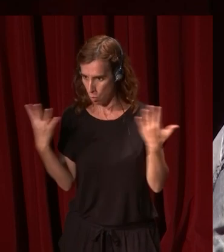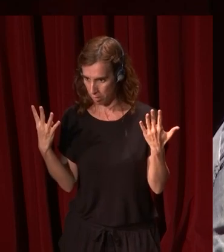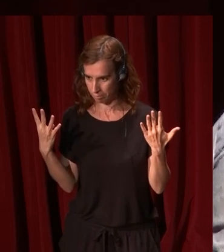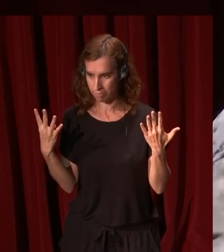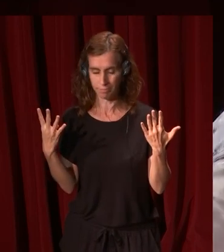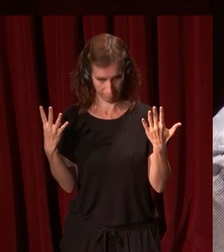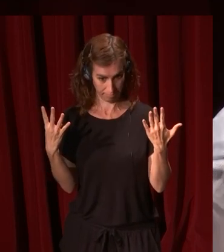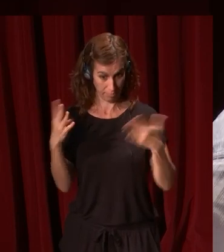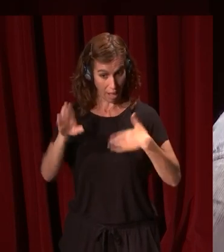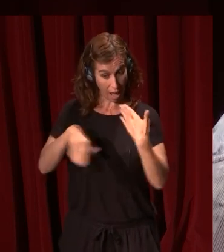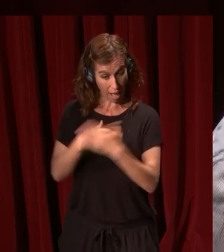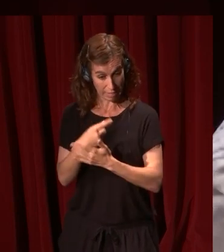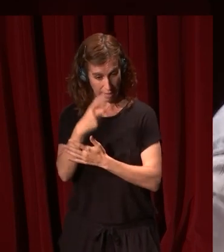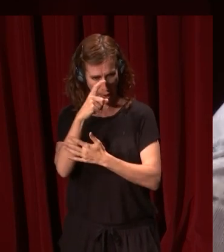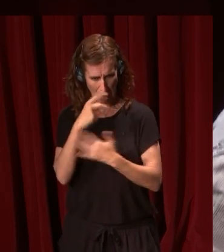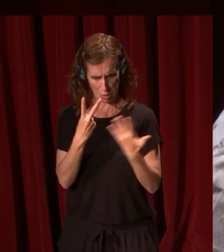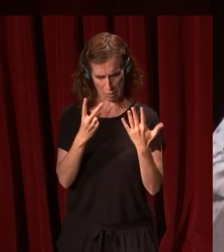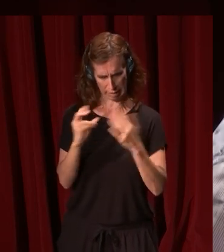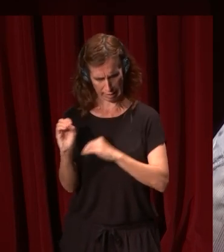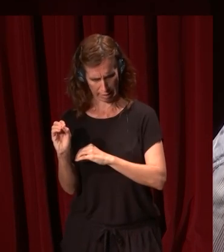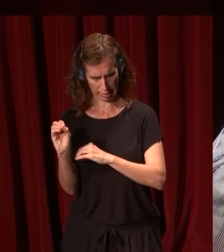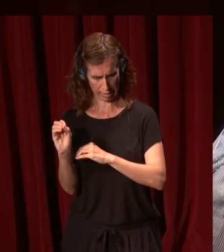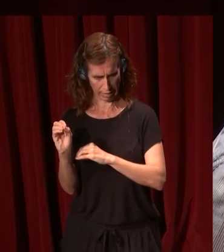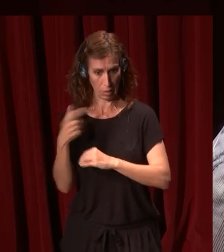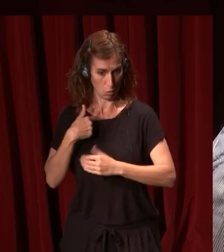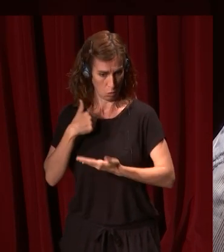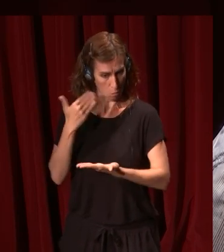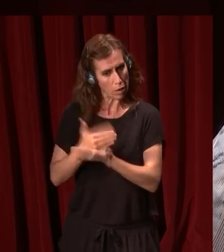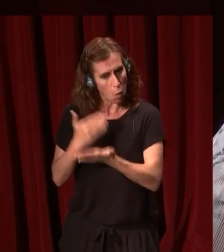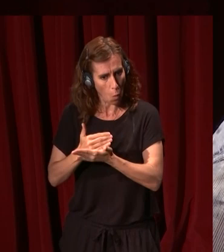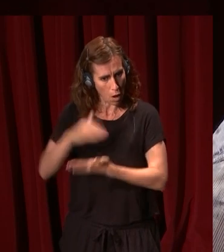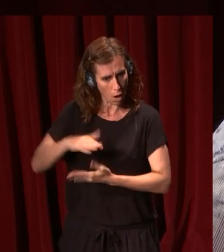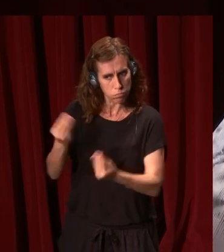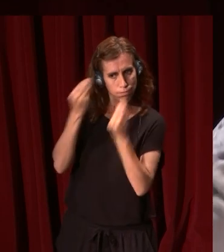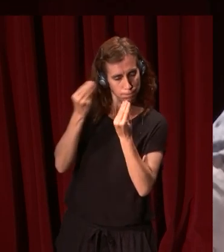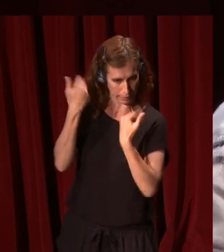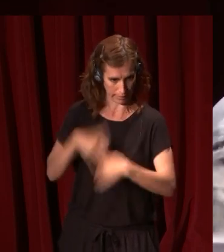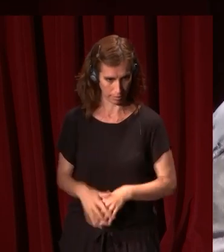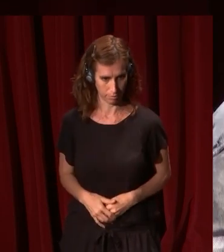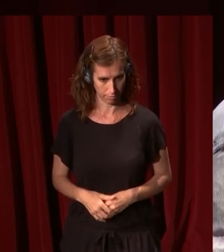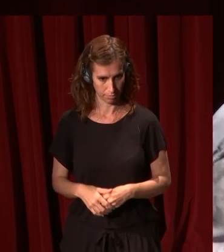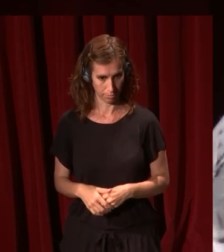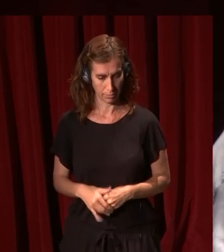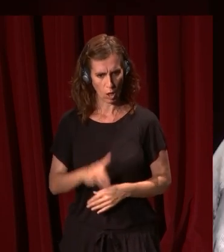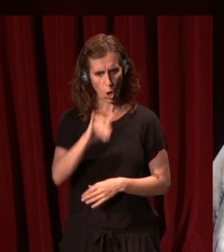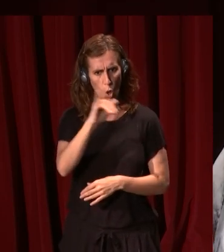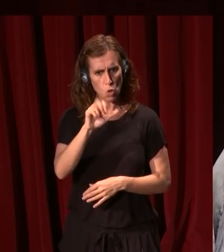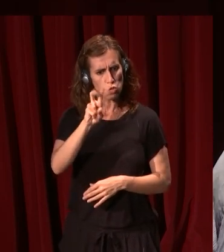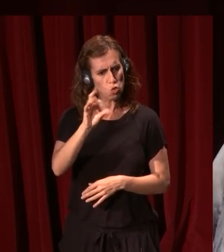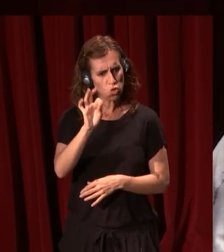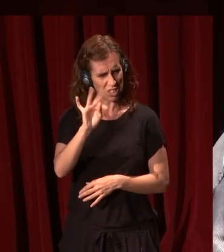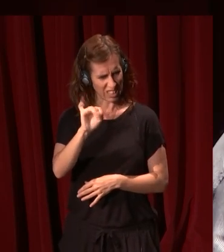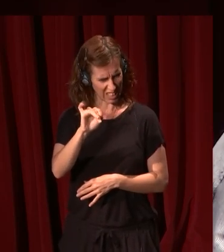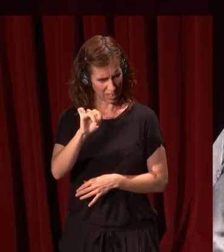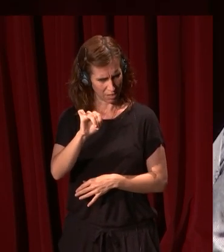hasta los años 70, hasta años en los que yo estaba en la escuela ya formándome. Carl Justi, por ejemplo, un historiador